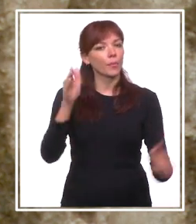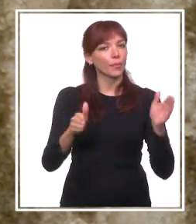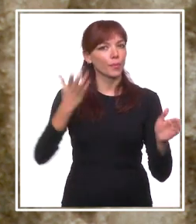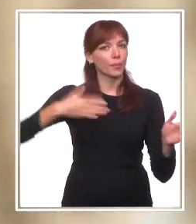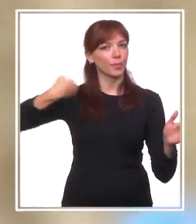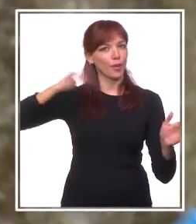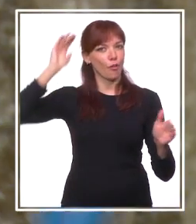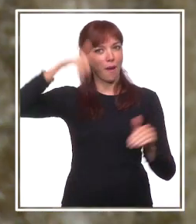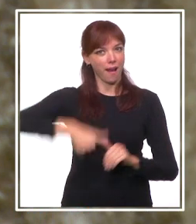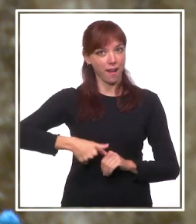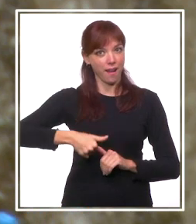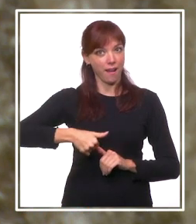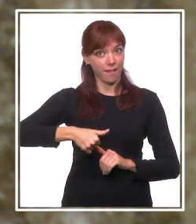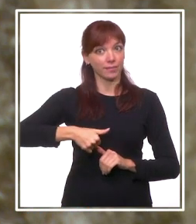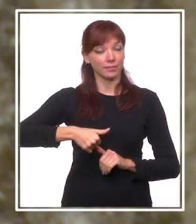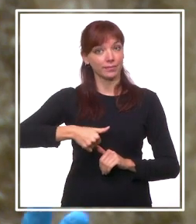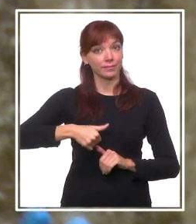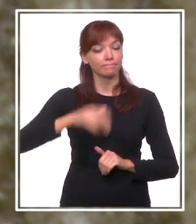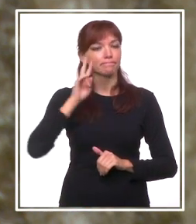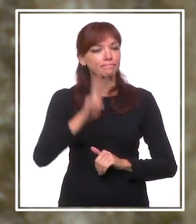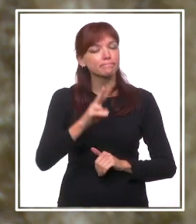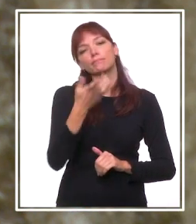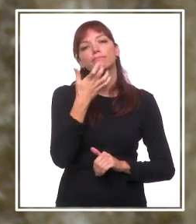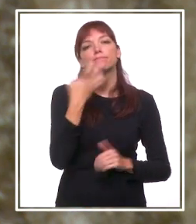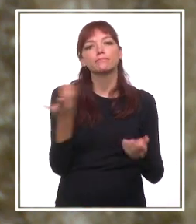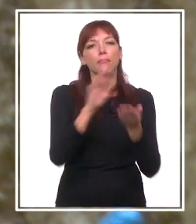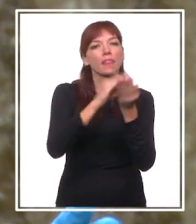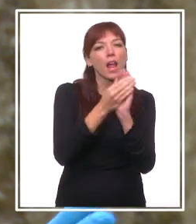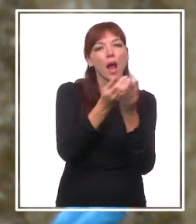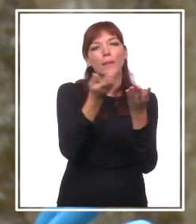romana, el mundo de cerámica,